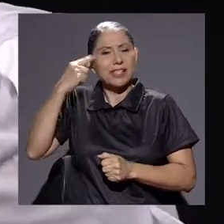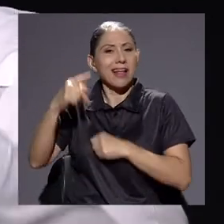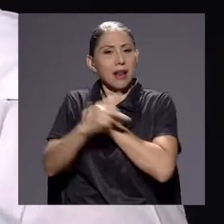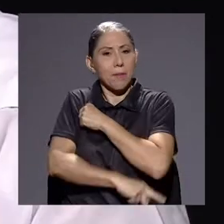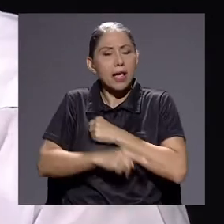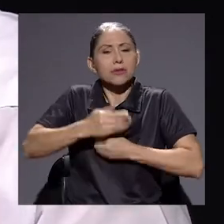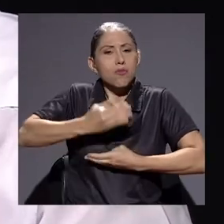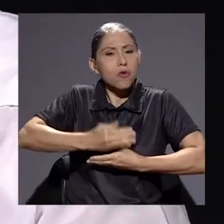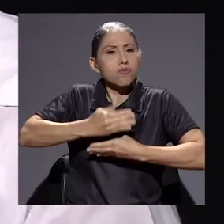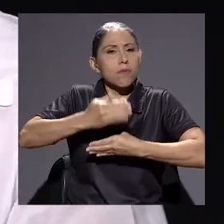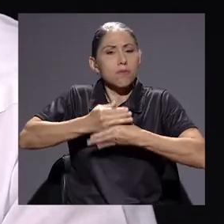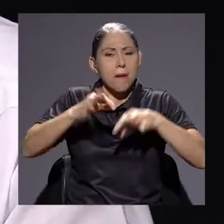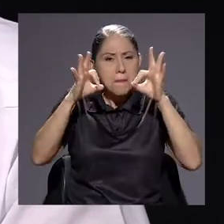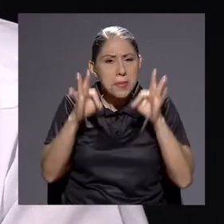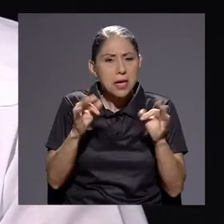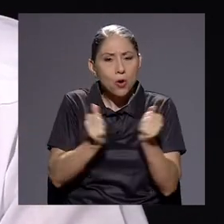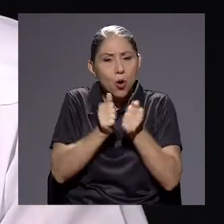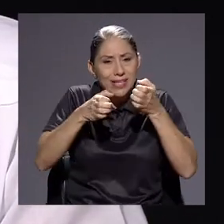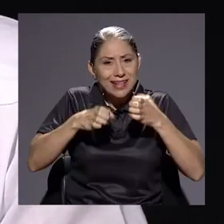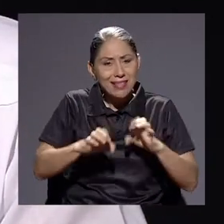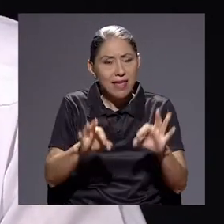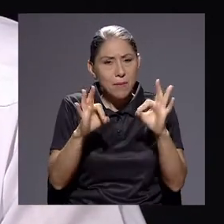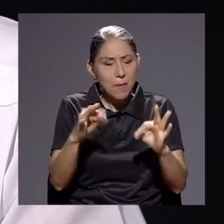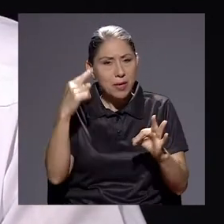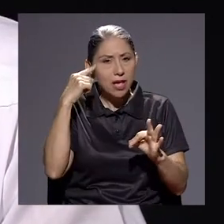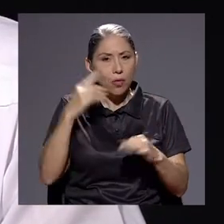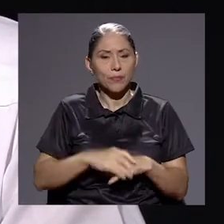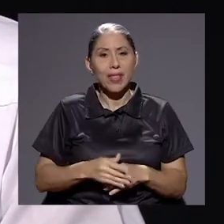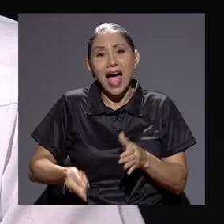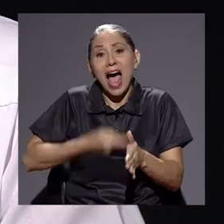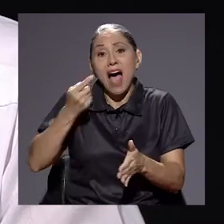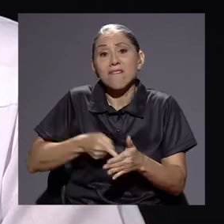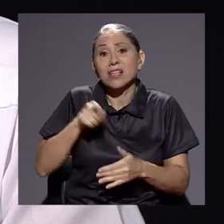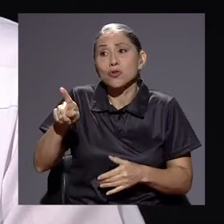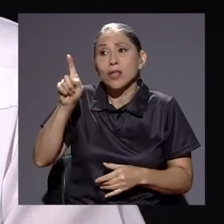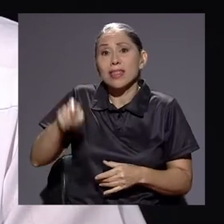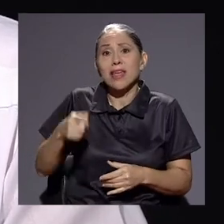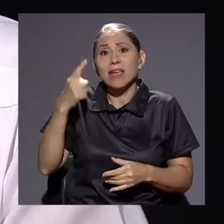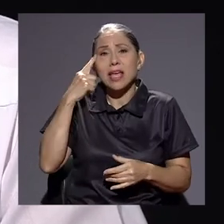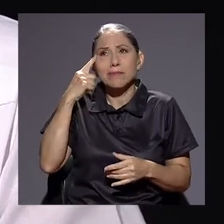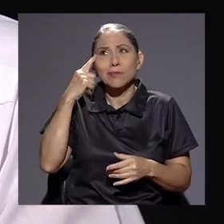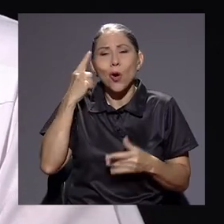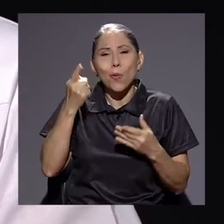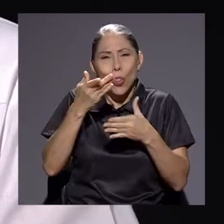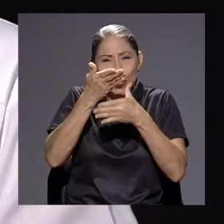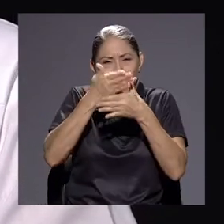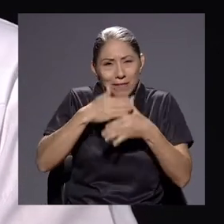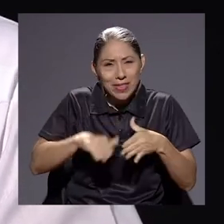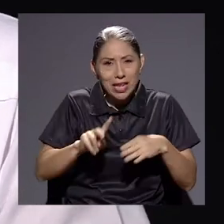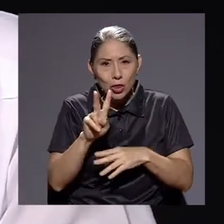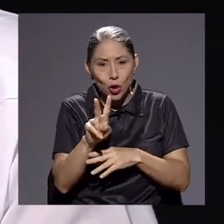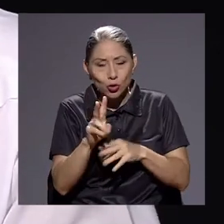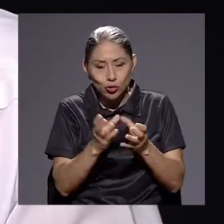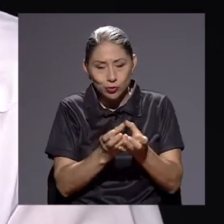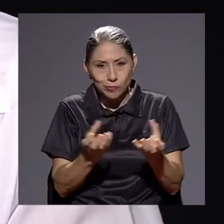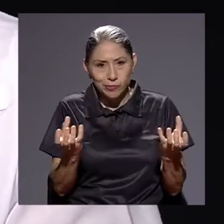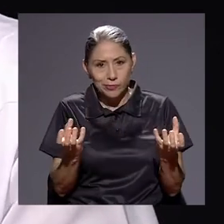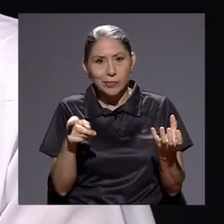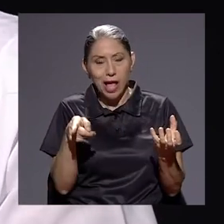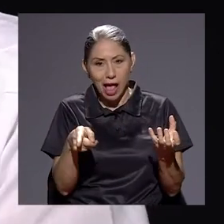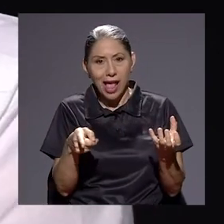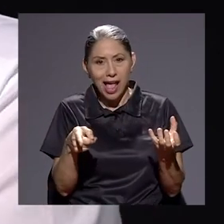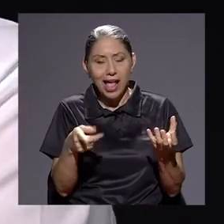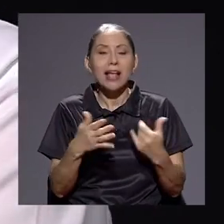estratégicamente bien pensado. A veces usted tiene que dividir la bolsa en dos, para que me entienda la gente lo que estoy diciendo, en pocas